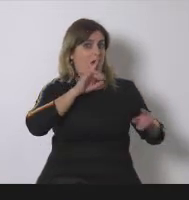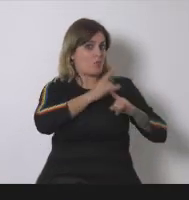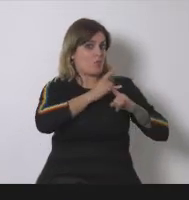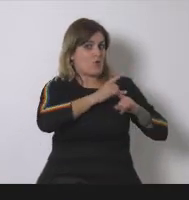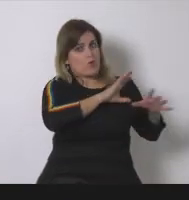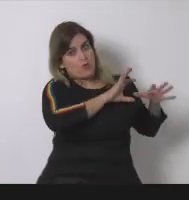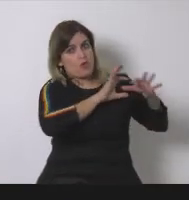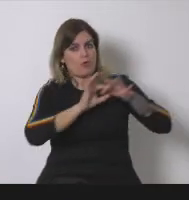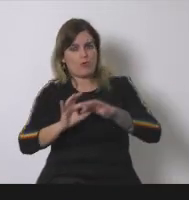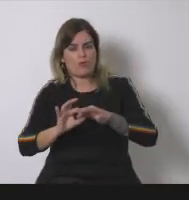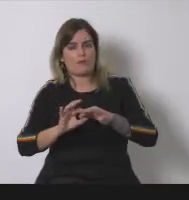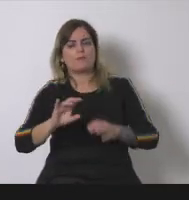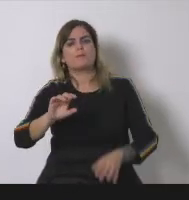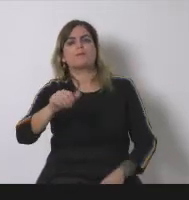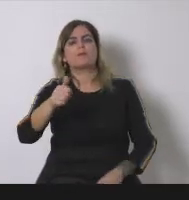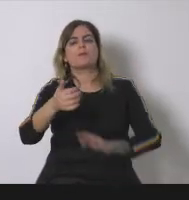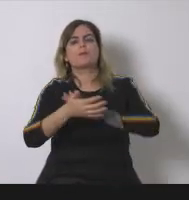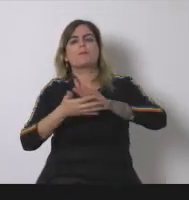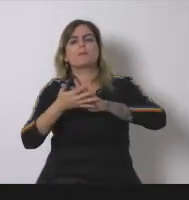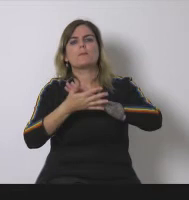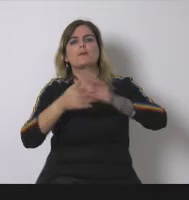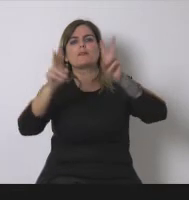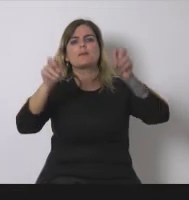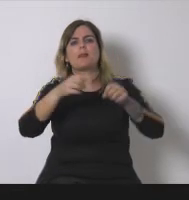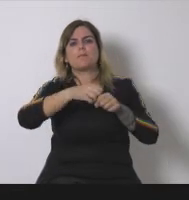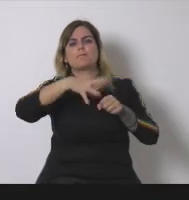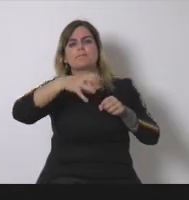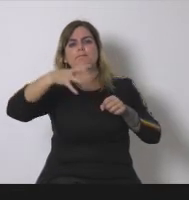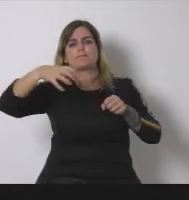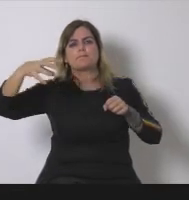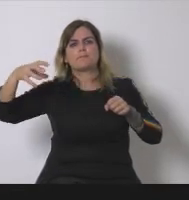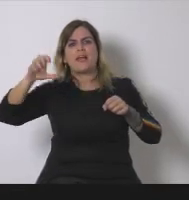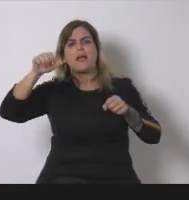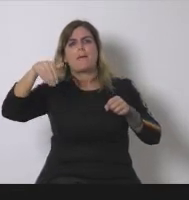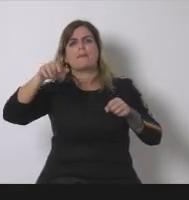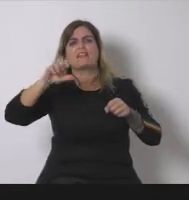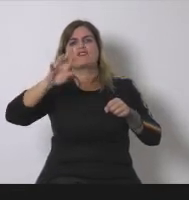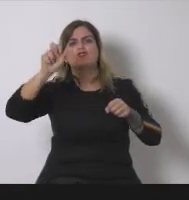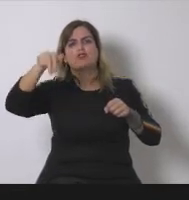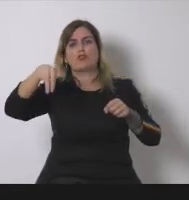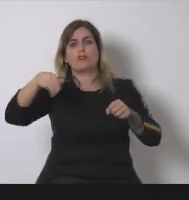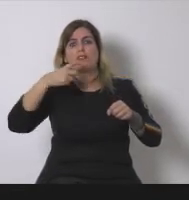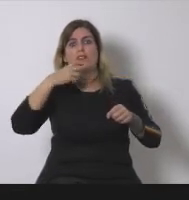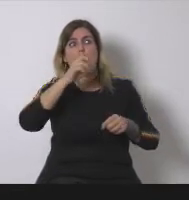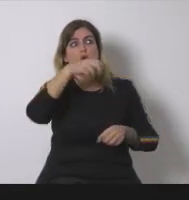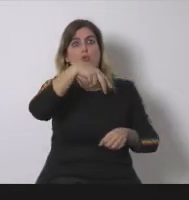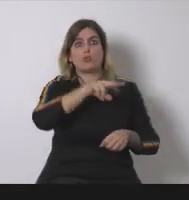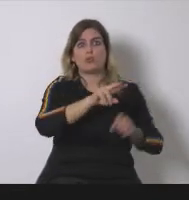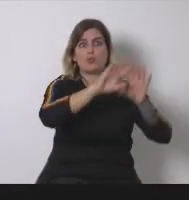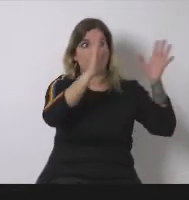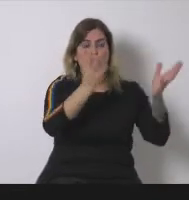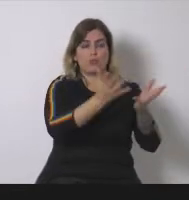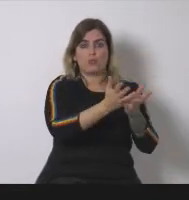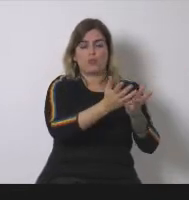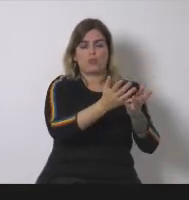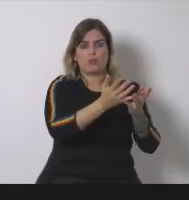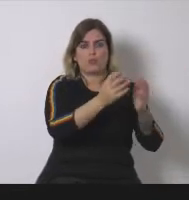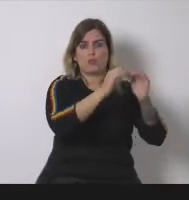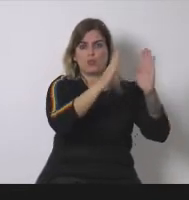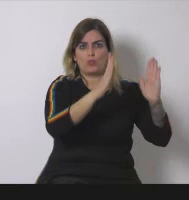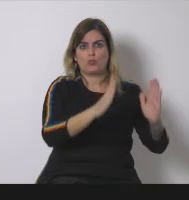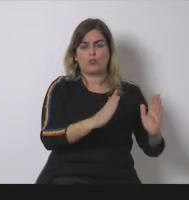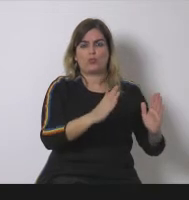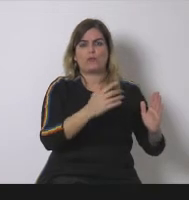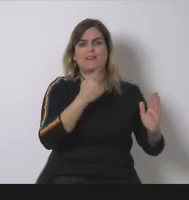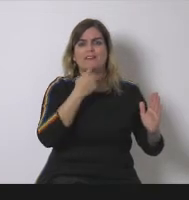que es el concepto que utiliza Naciones Unidas para identificar cuál es la distancia entre las